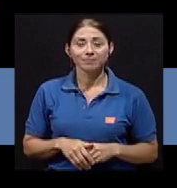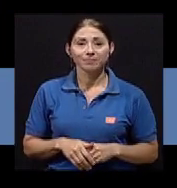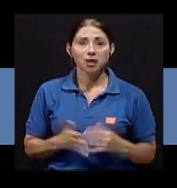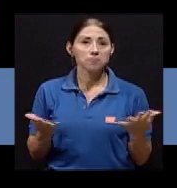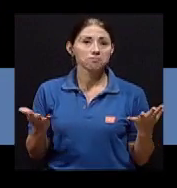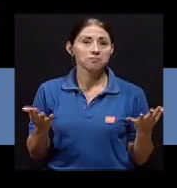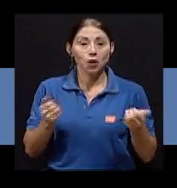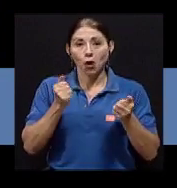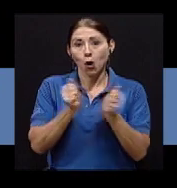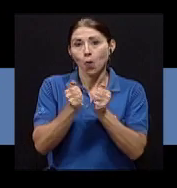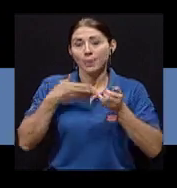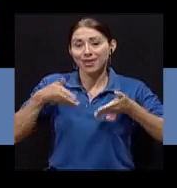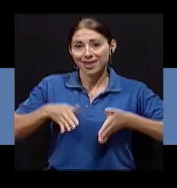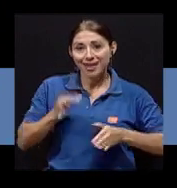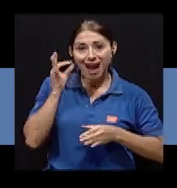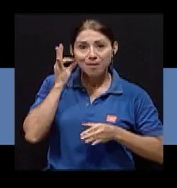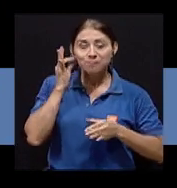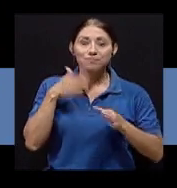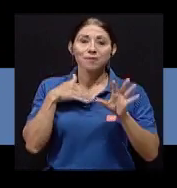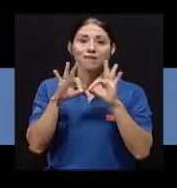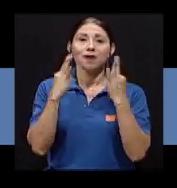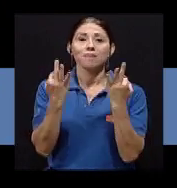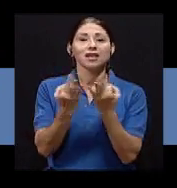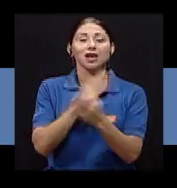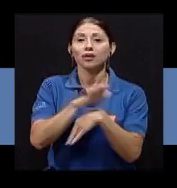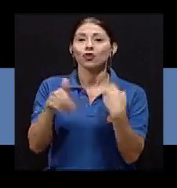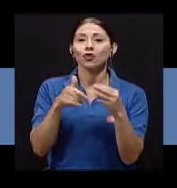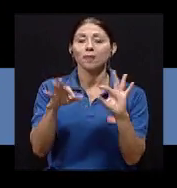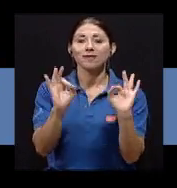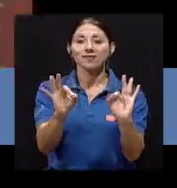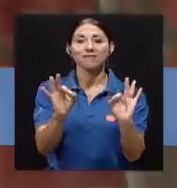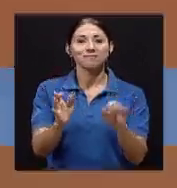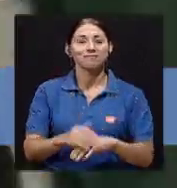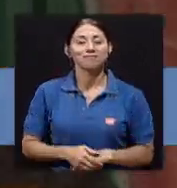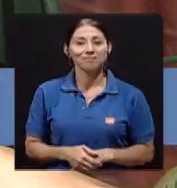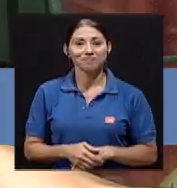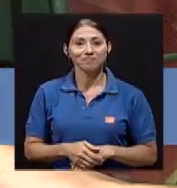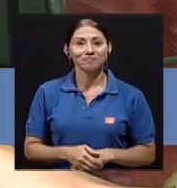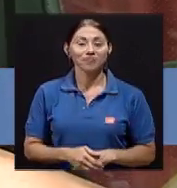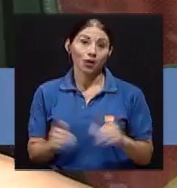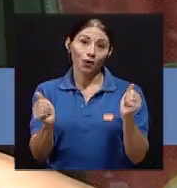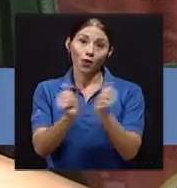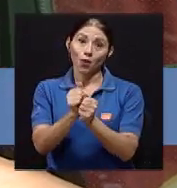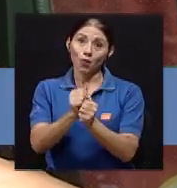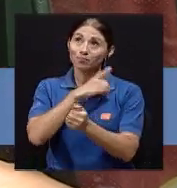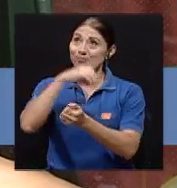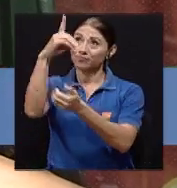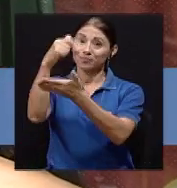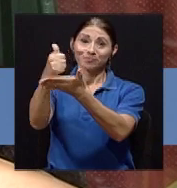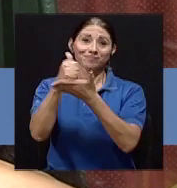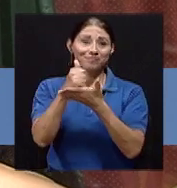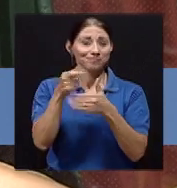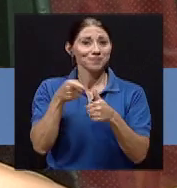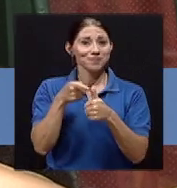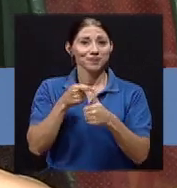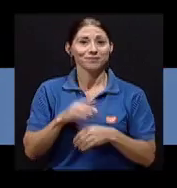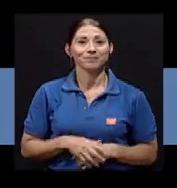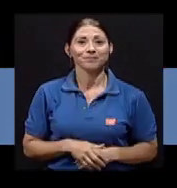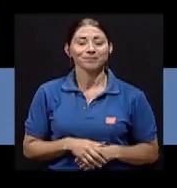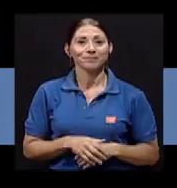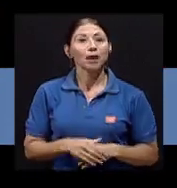con mi hija, con mi familia, que todo nos vaya bien. De ahí, con la ayuda de Dios, primero que nada.